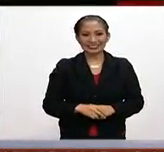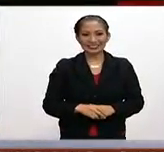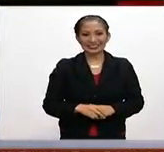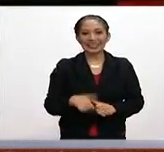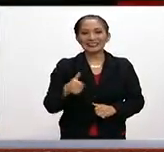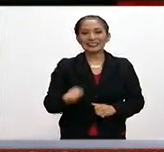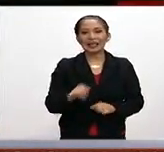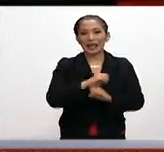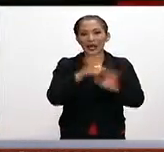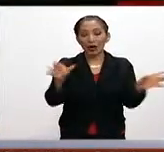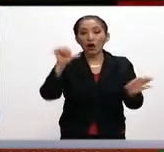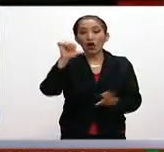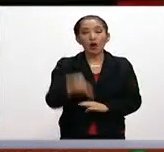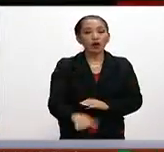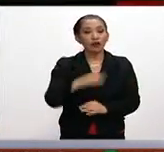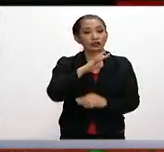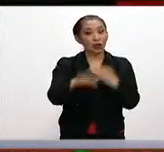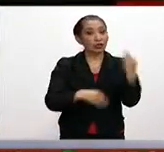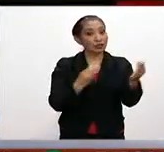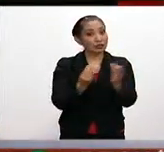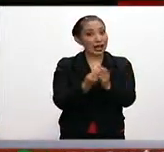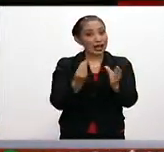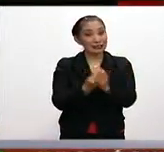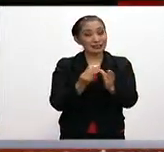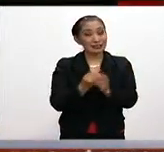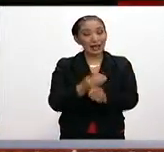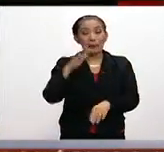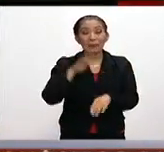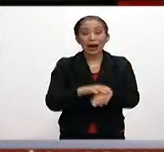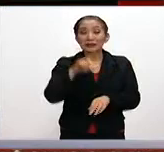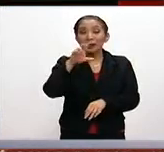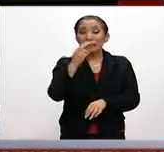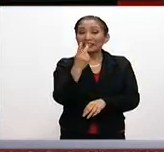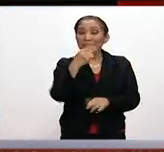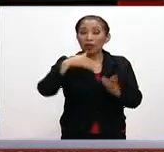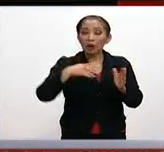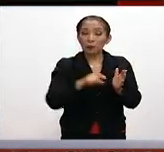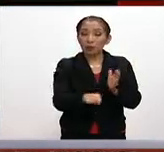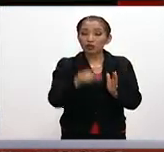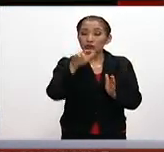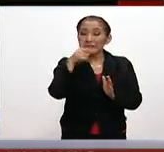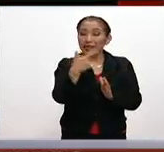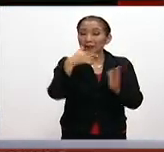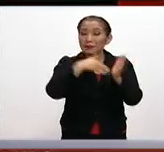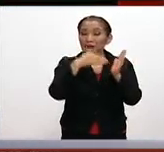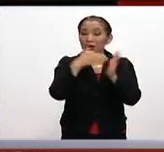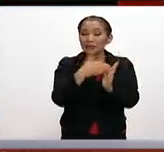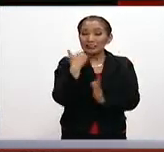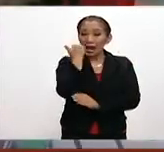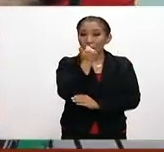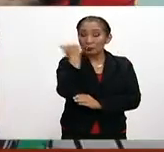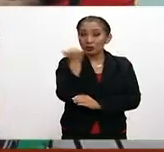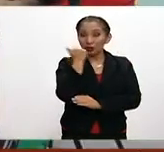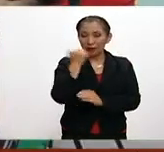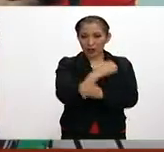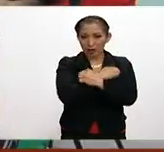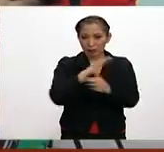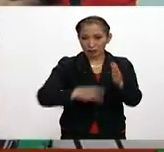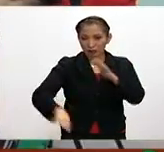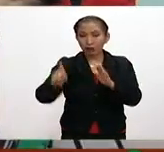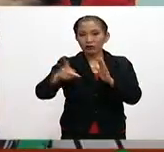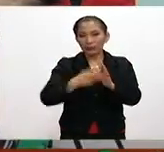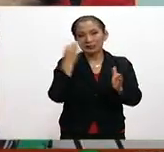Así es, Ana Cristina, hoy todos a clases. Y es que más de 25.7 millones de estudiantes de educación básica